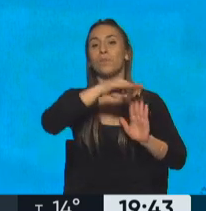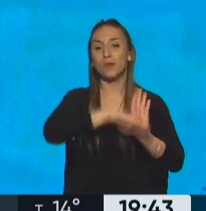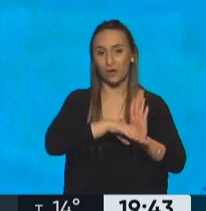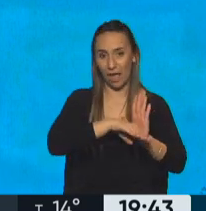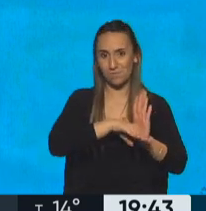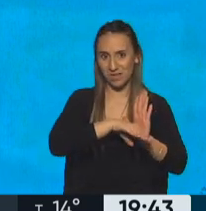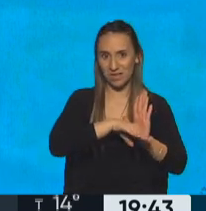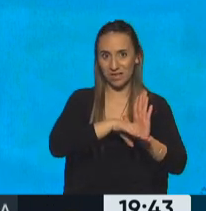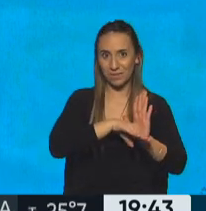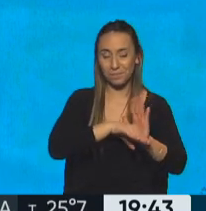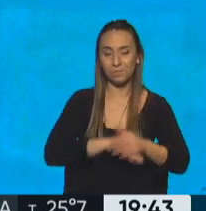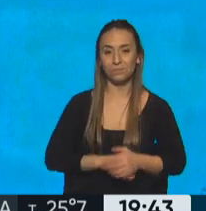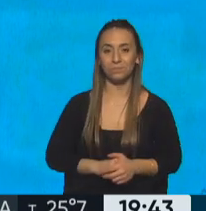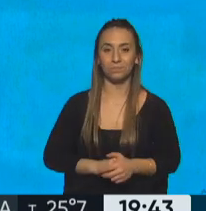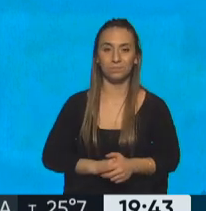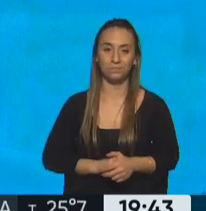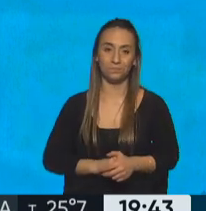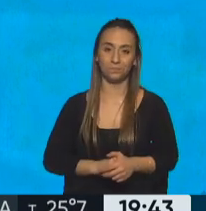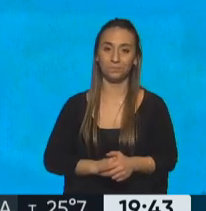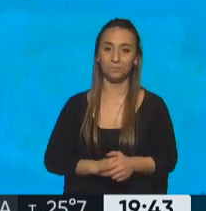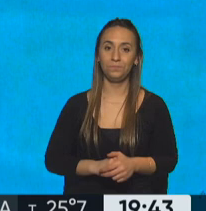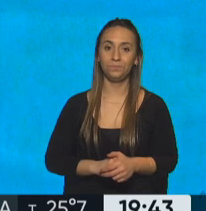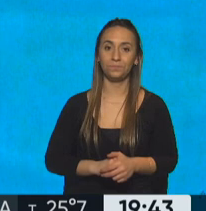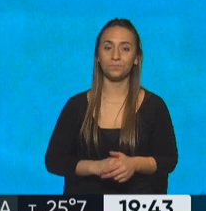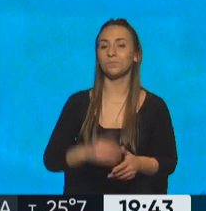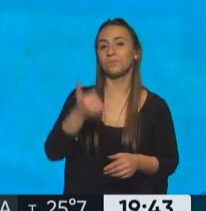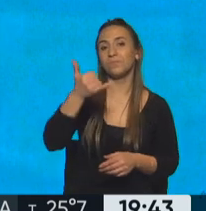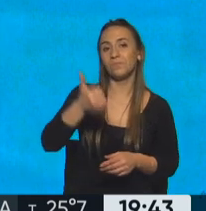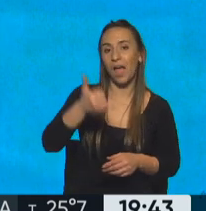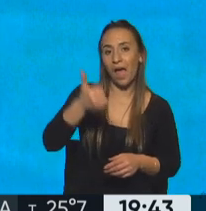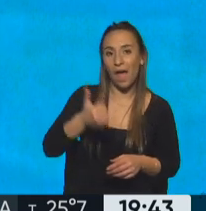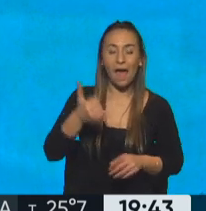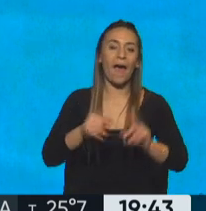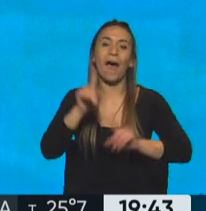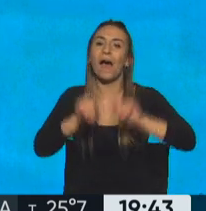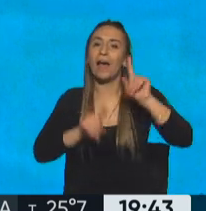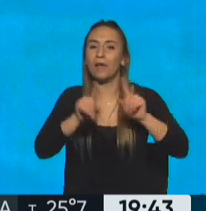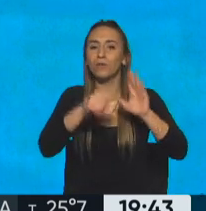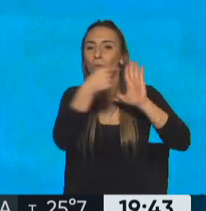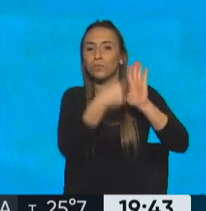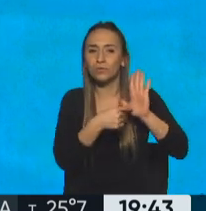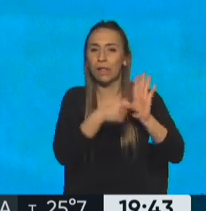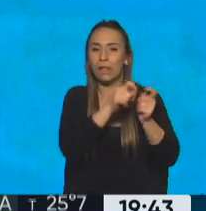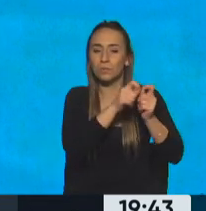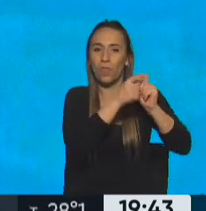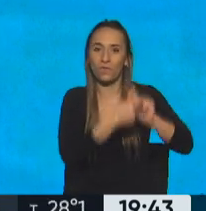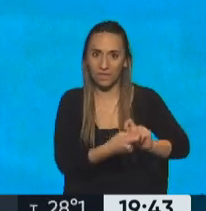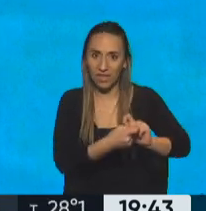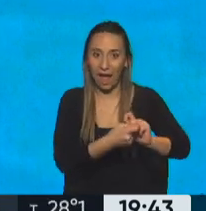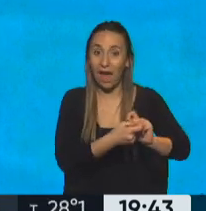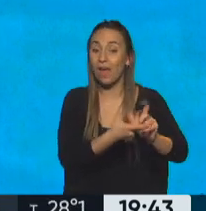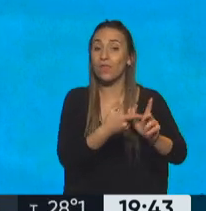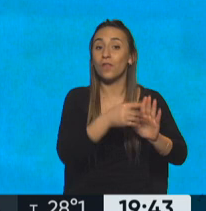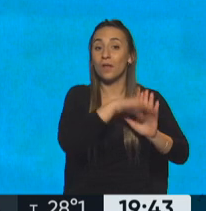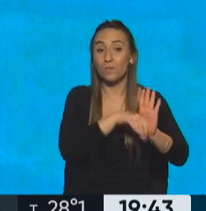edición. Podemos comenzar a ver justamente algunas de las modificaciones que se incluyen dentro de este programa